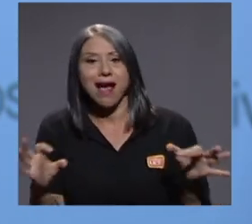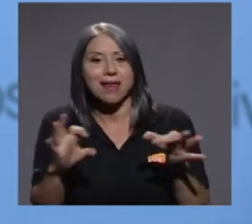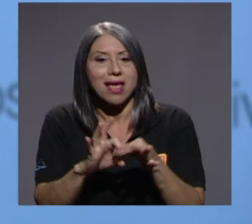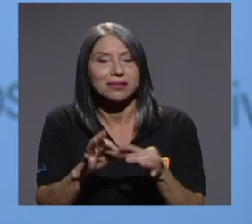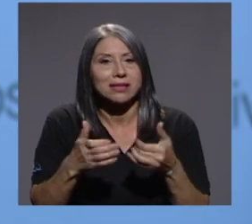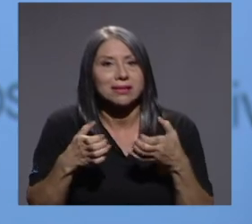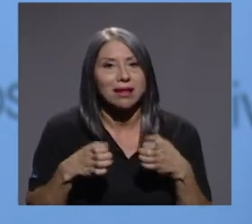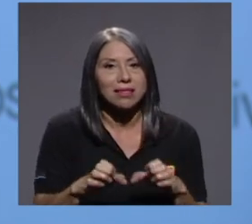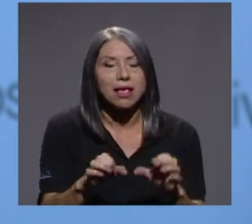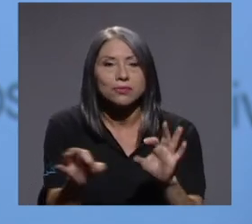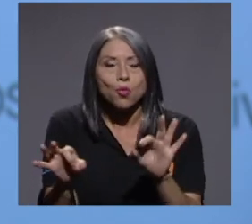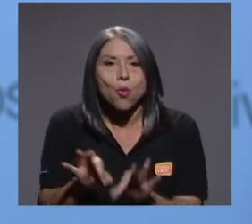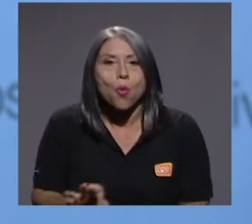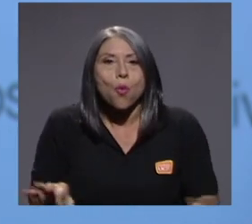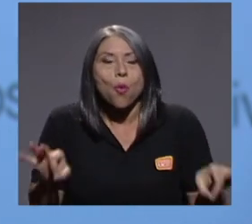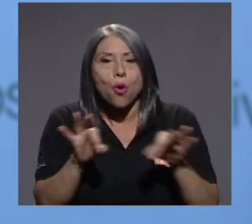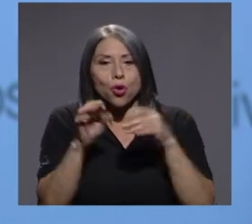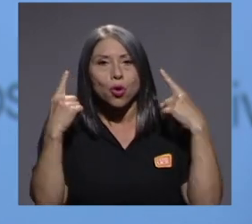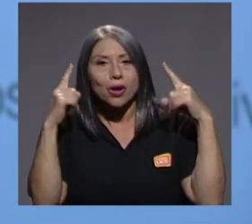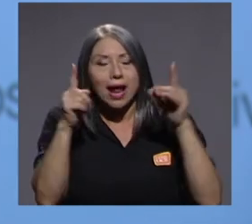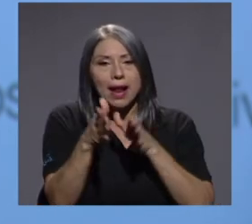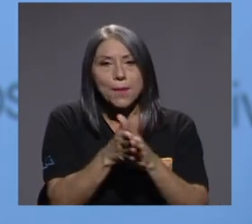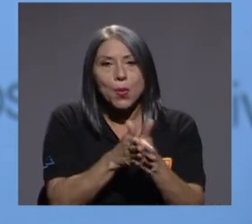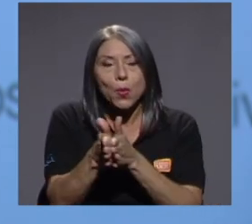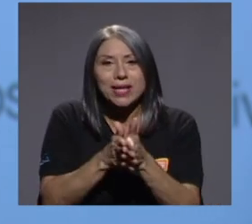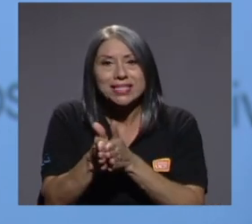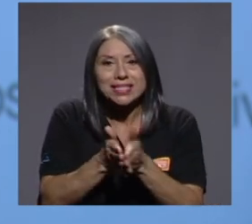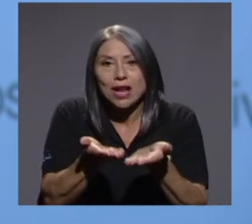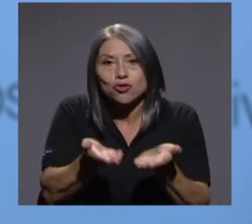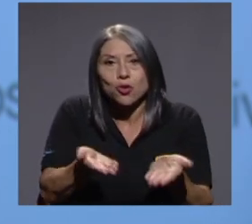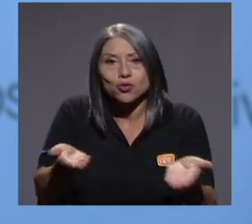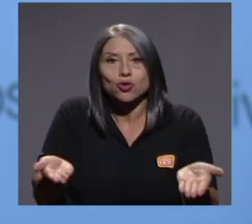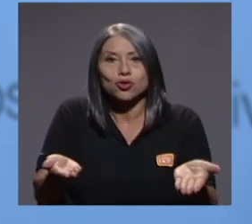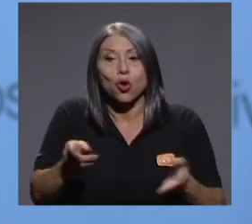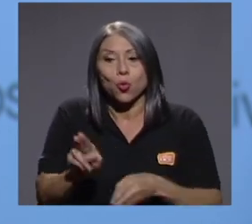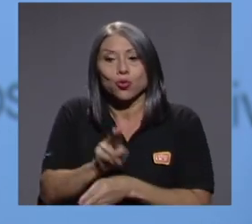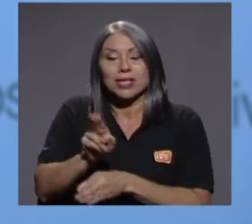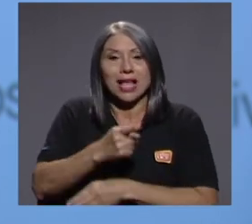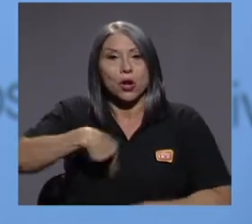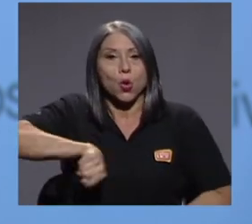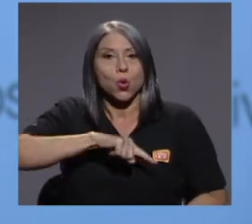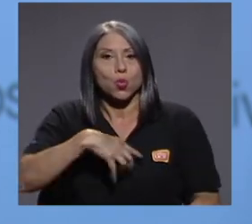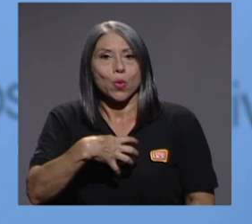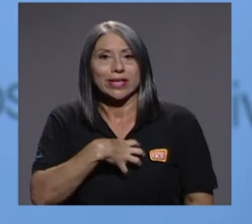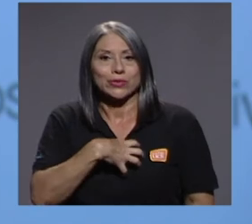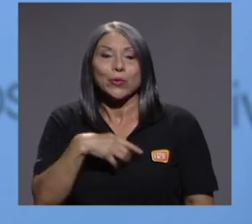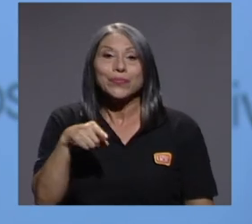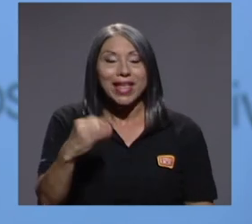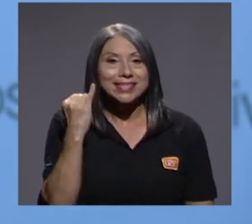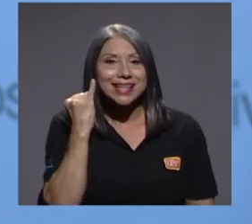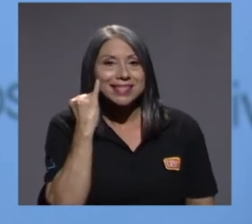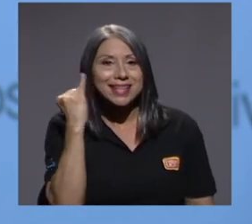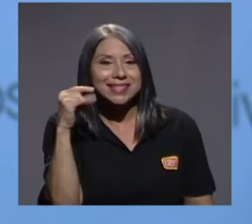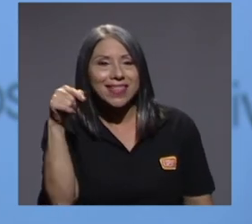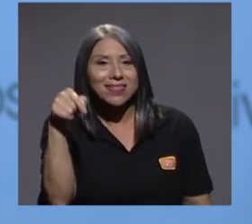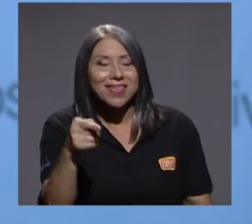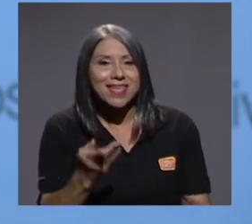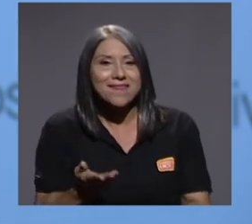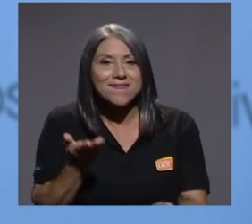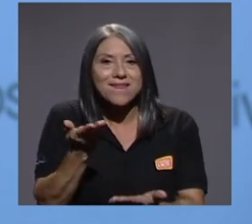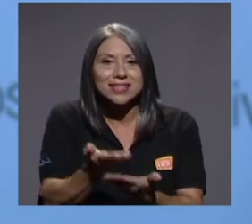también para lograr aprovechar los recursos y consumir lo nuestro. Estas iniciativas son